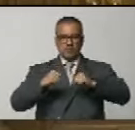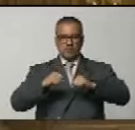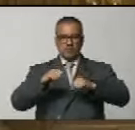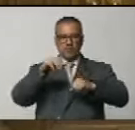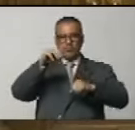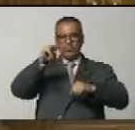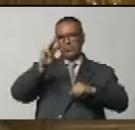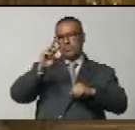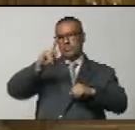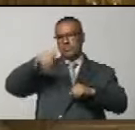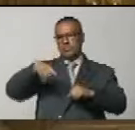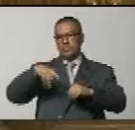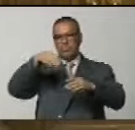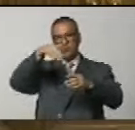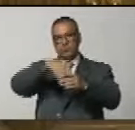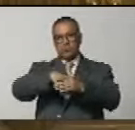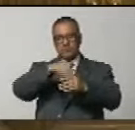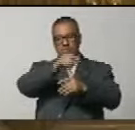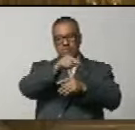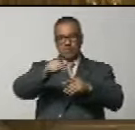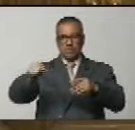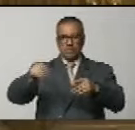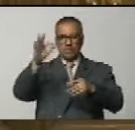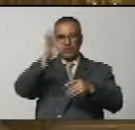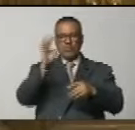en las elecciones de la Federación Rusa.